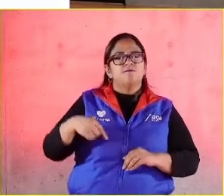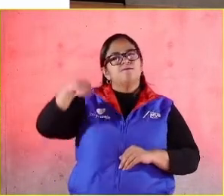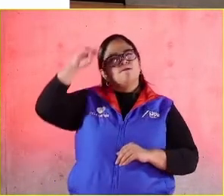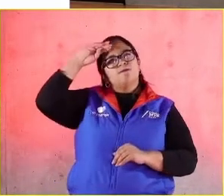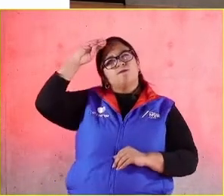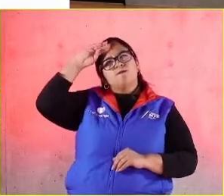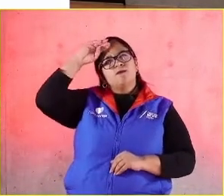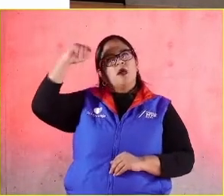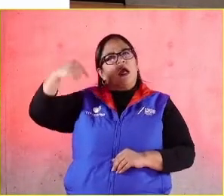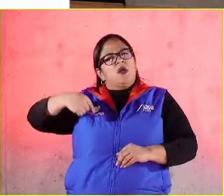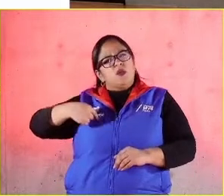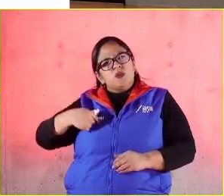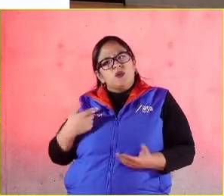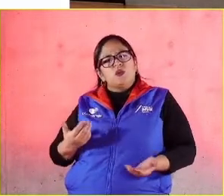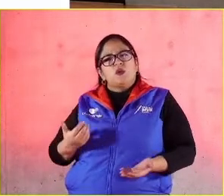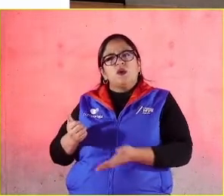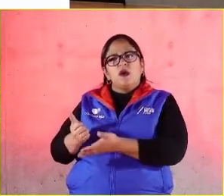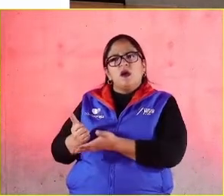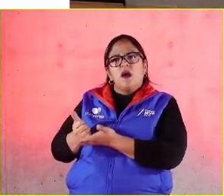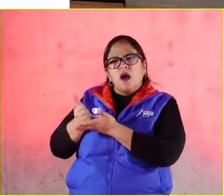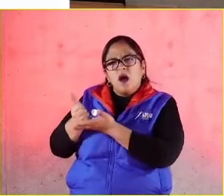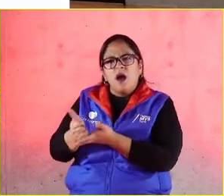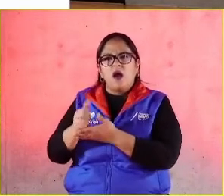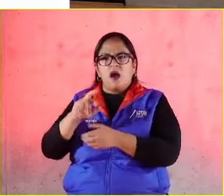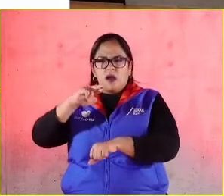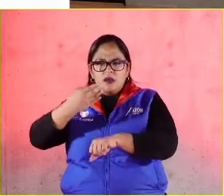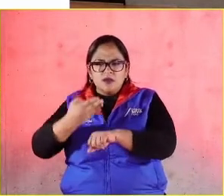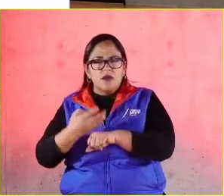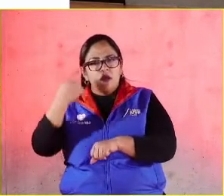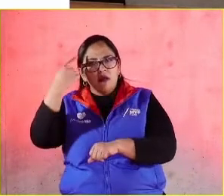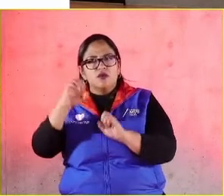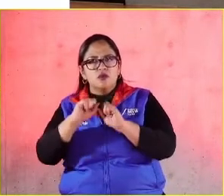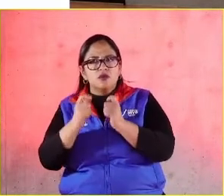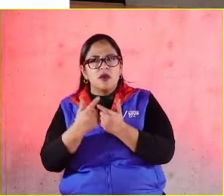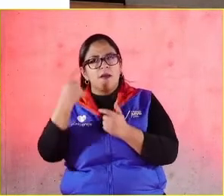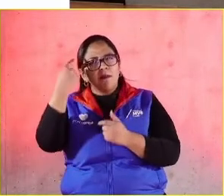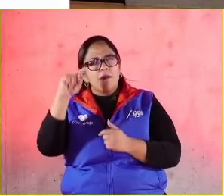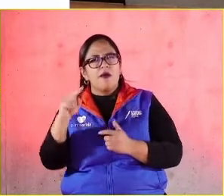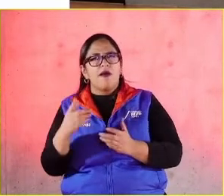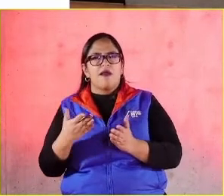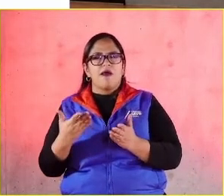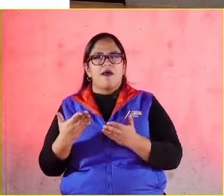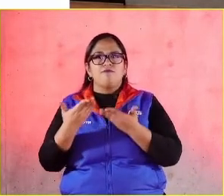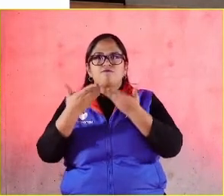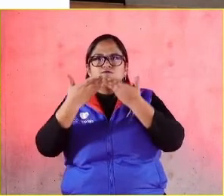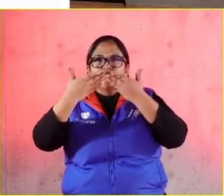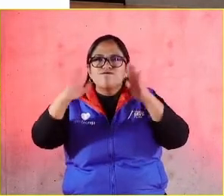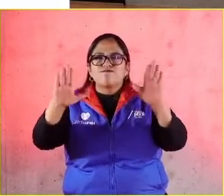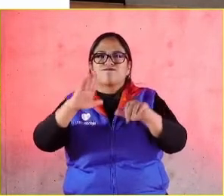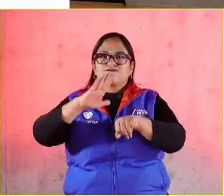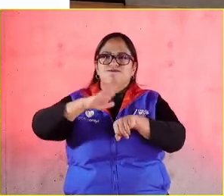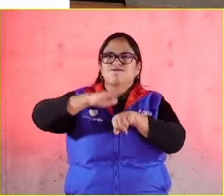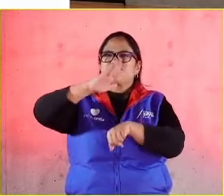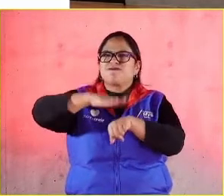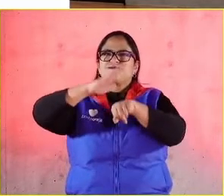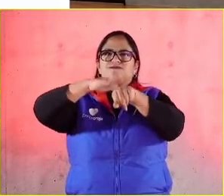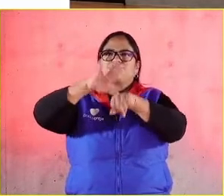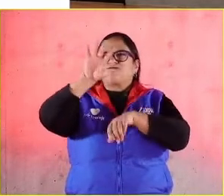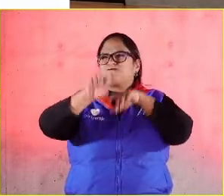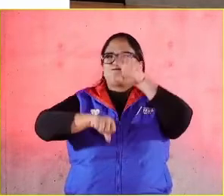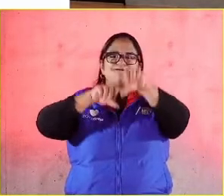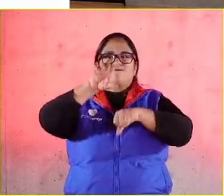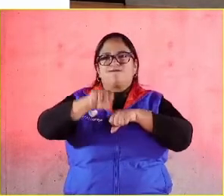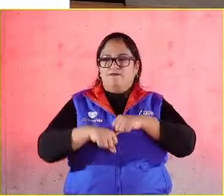pueden darle un nuevo enfoque a la responsabilidad social y aumentar la ambición. Sigan trabajando